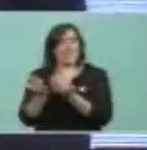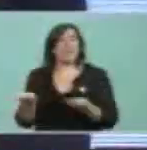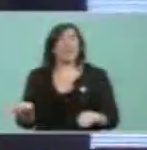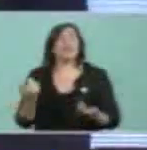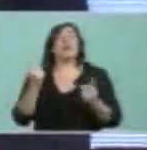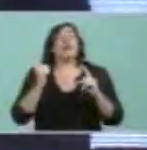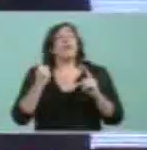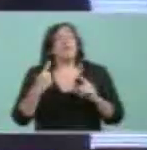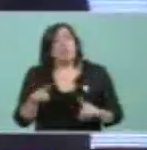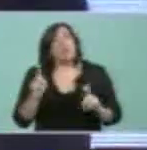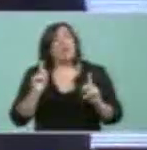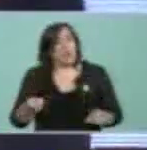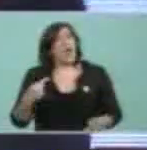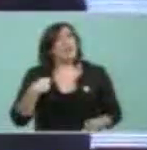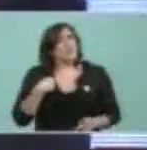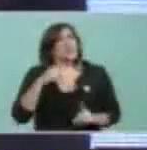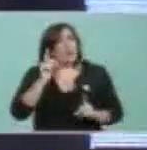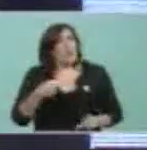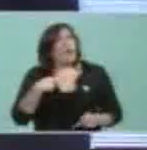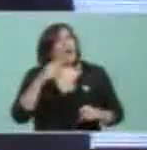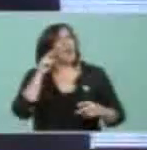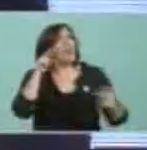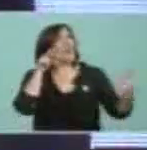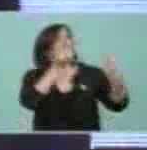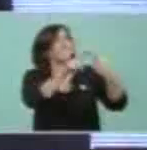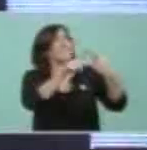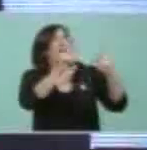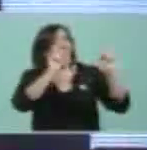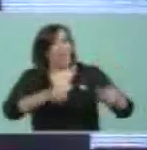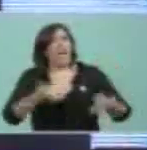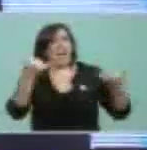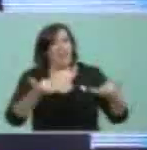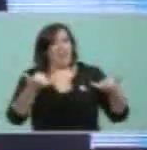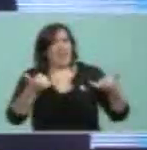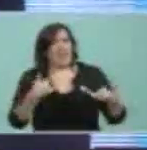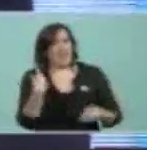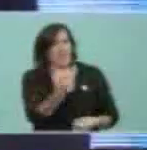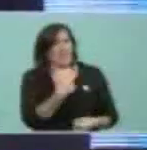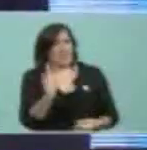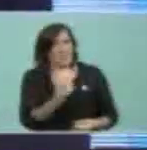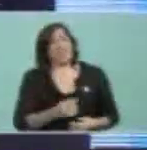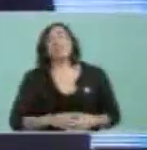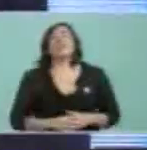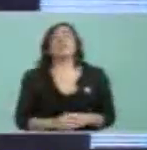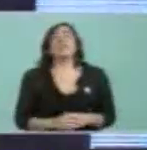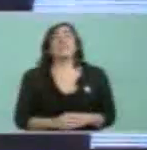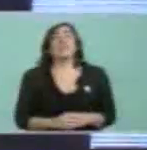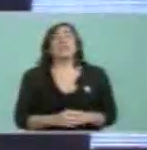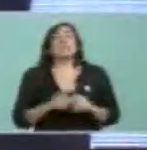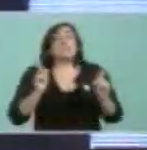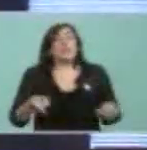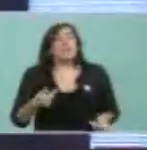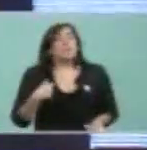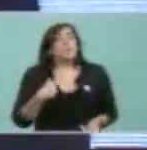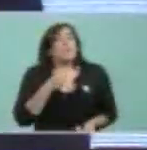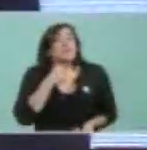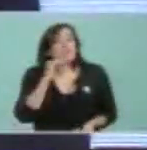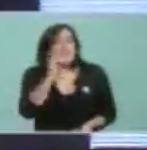pero quiero decirles que estoy ahí con todos ustedes y quiero decirles además que